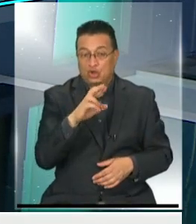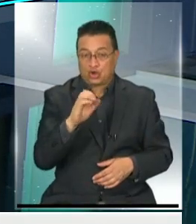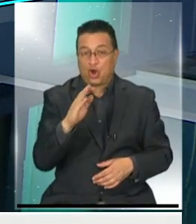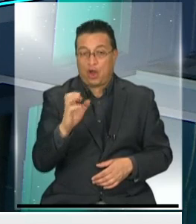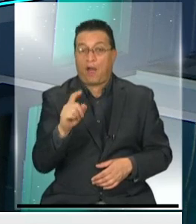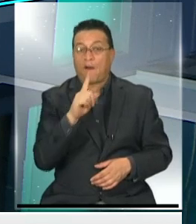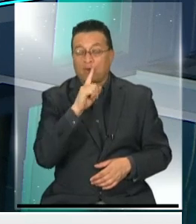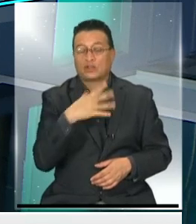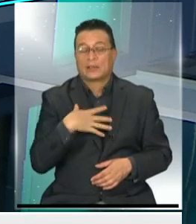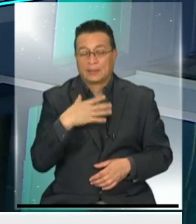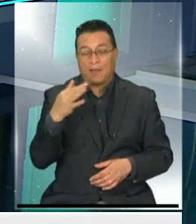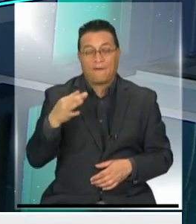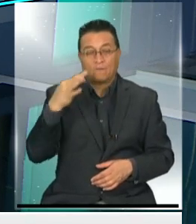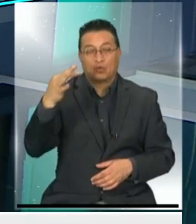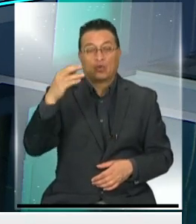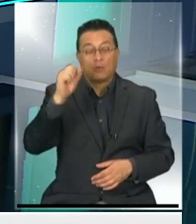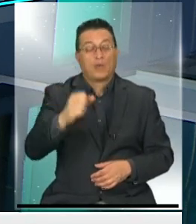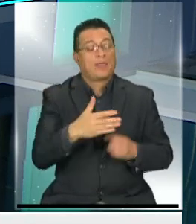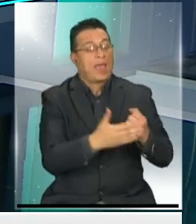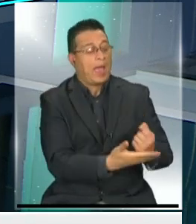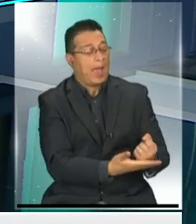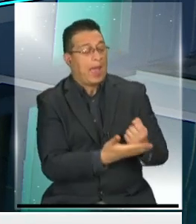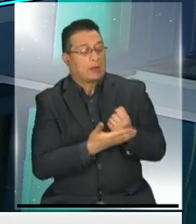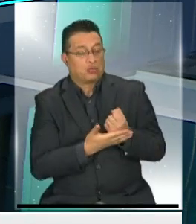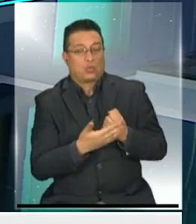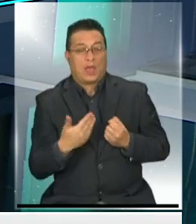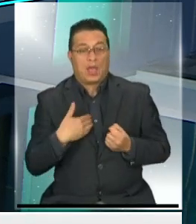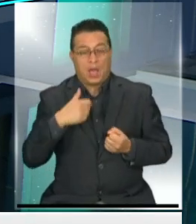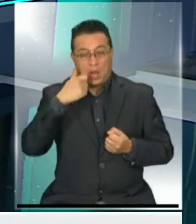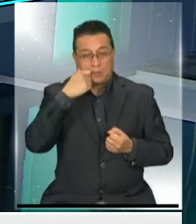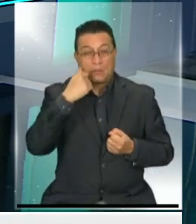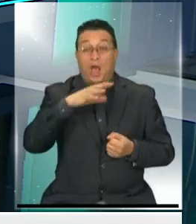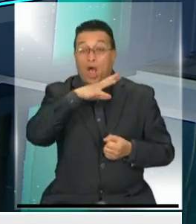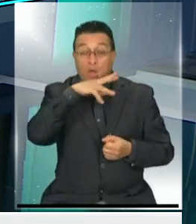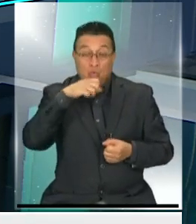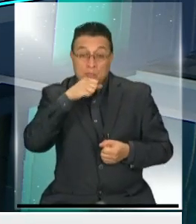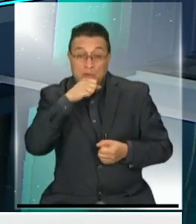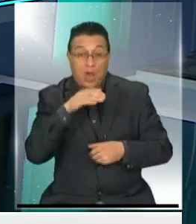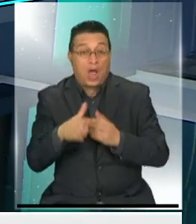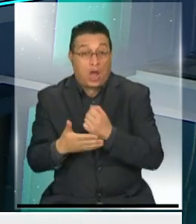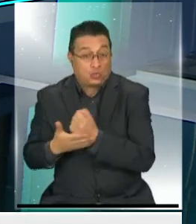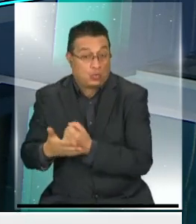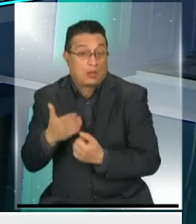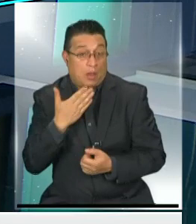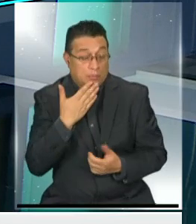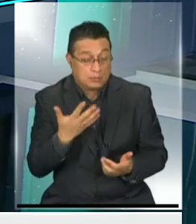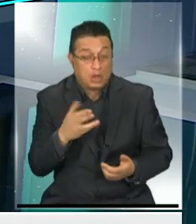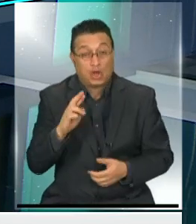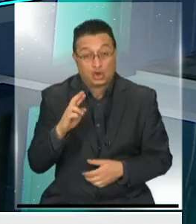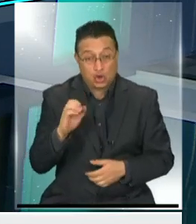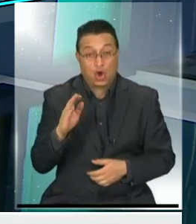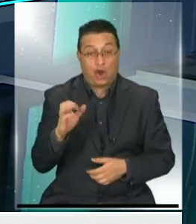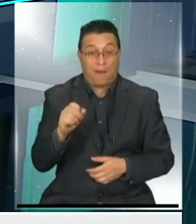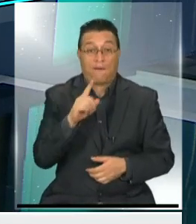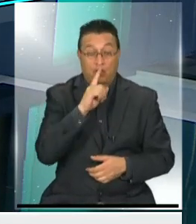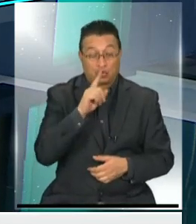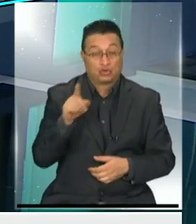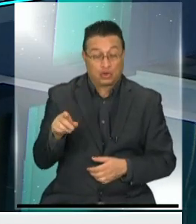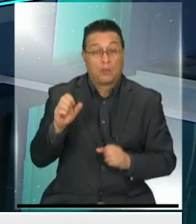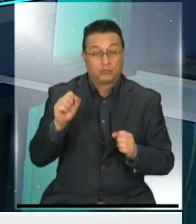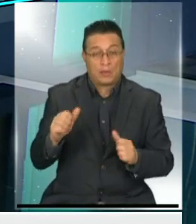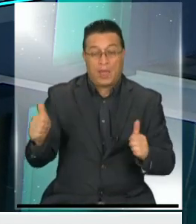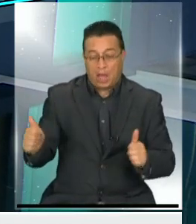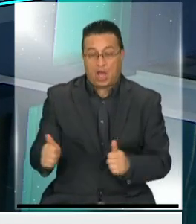queremos para el futuro, robots que pueden ayudarnos, por ejemplo, a los adultos mayores, muchos de los expertos dicen que los robots son los que van a poder